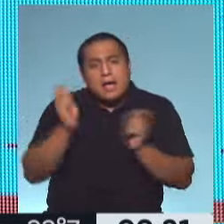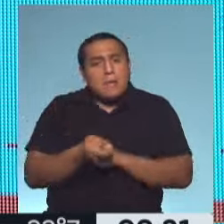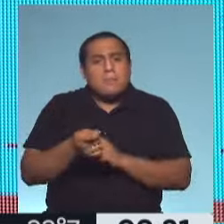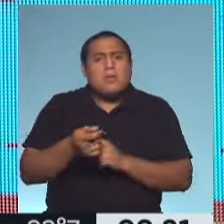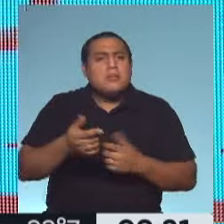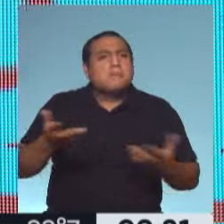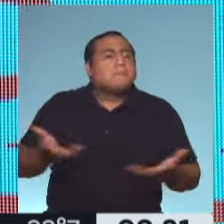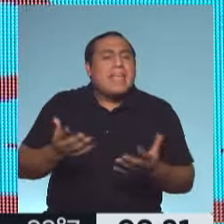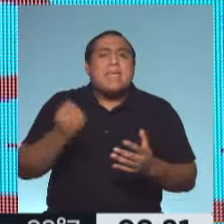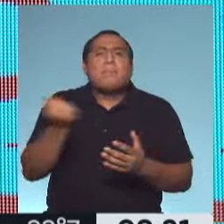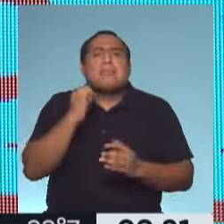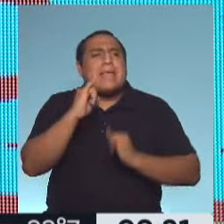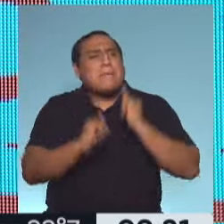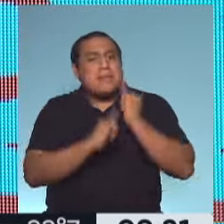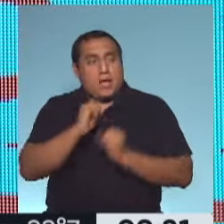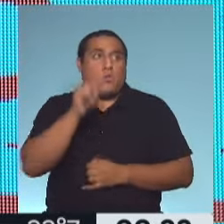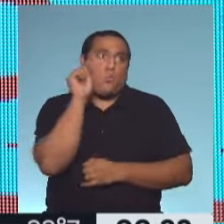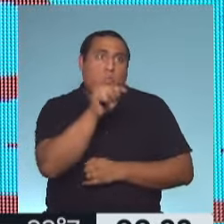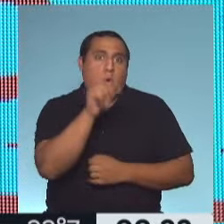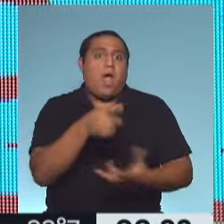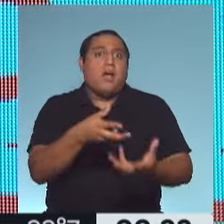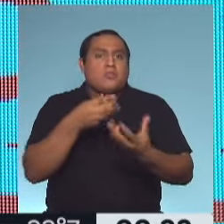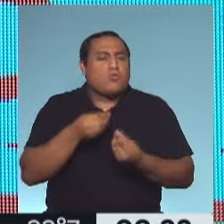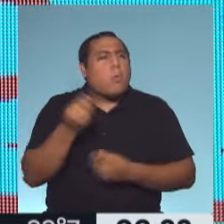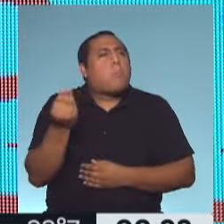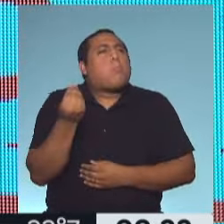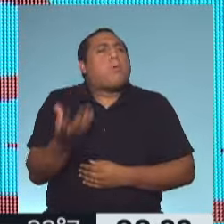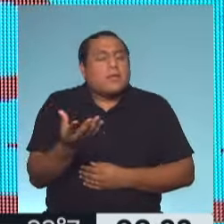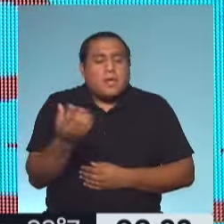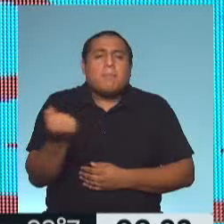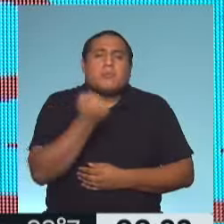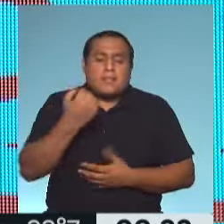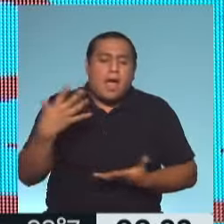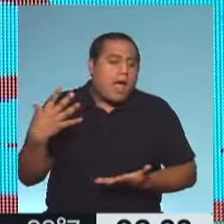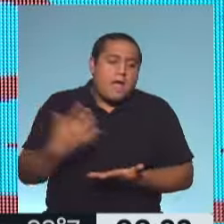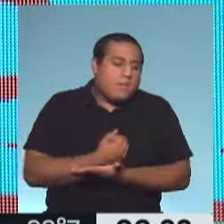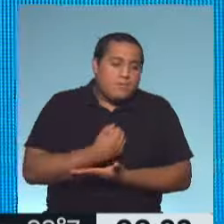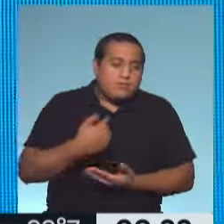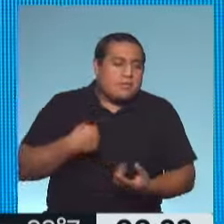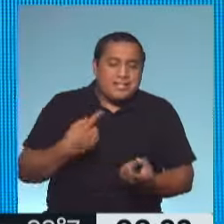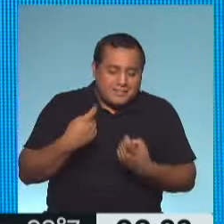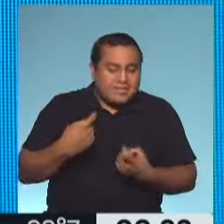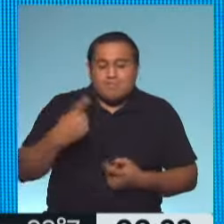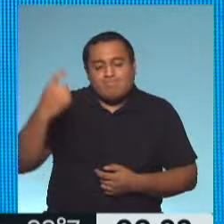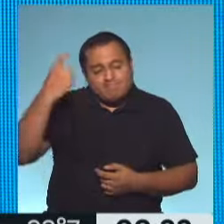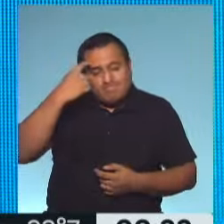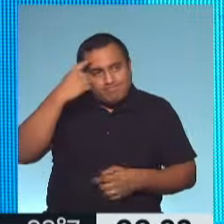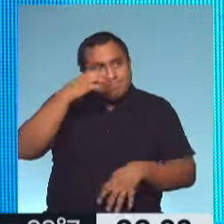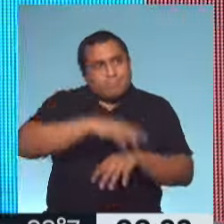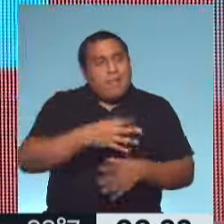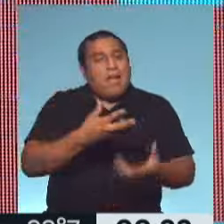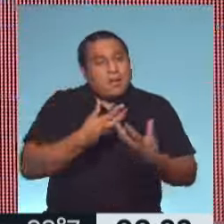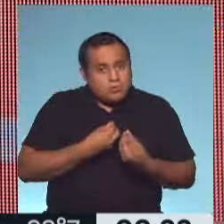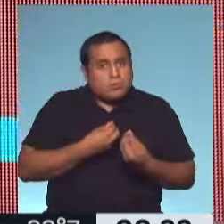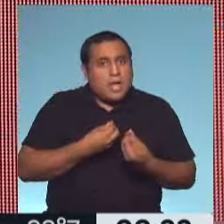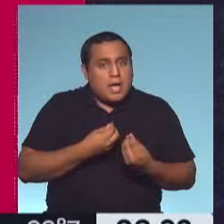que es importante explicar y que vos nos ayudes a entender por qué es importante asumir un proceso terapéutico, encararlo o disfrutarlo,